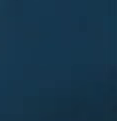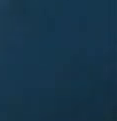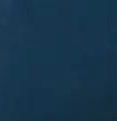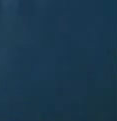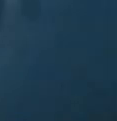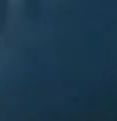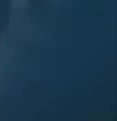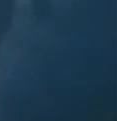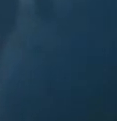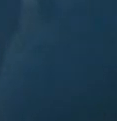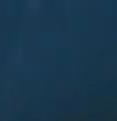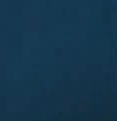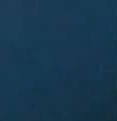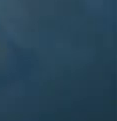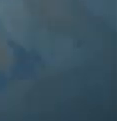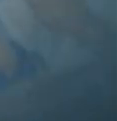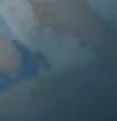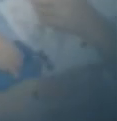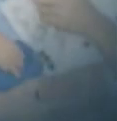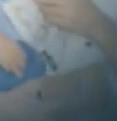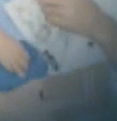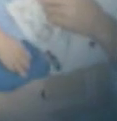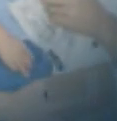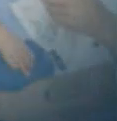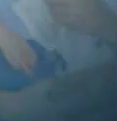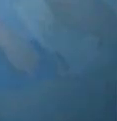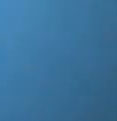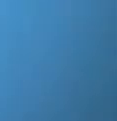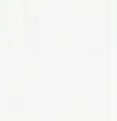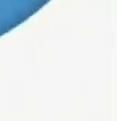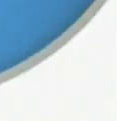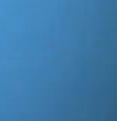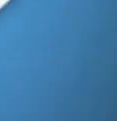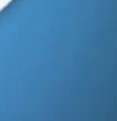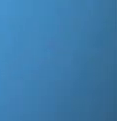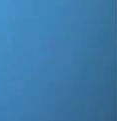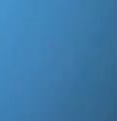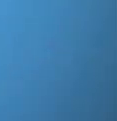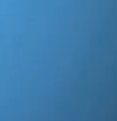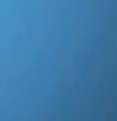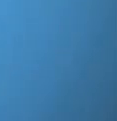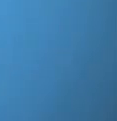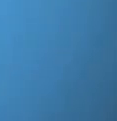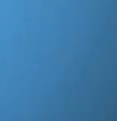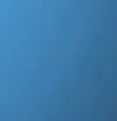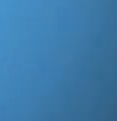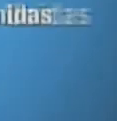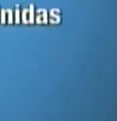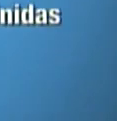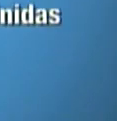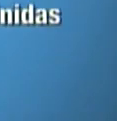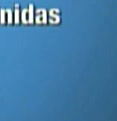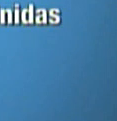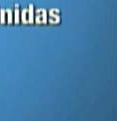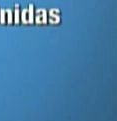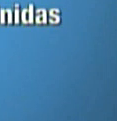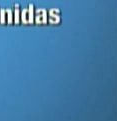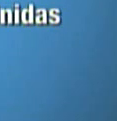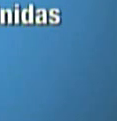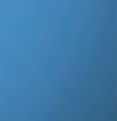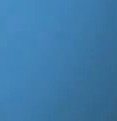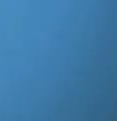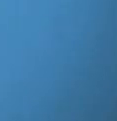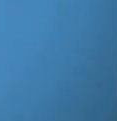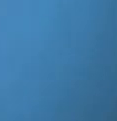la dinámica demográfica son claves en la respuesta a la COVID-19. El Fondo de Población de las Naciones